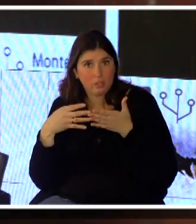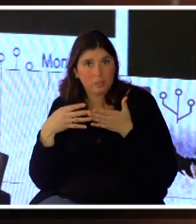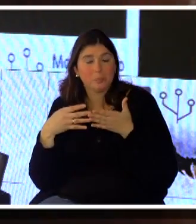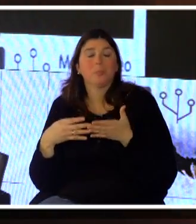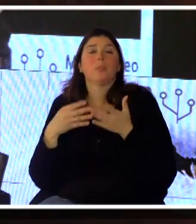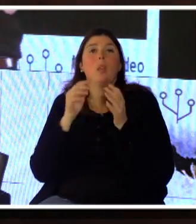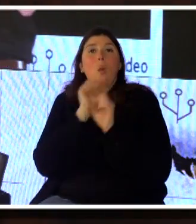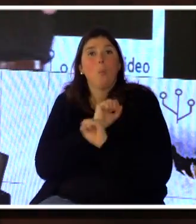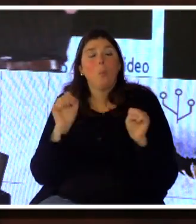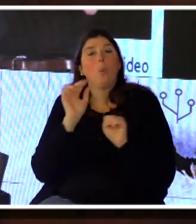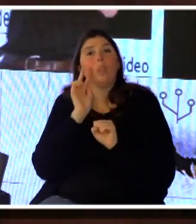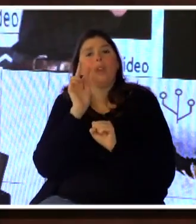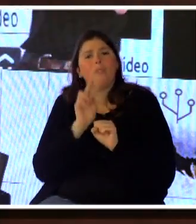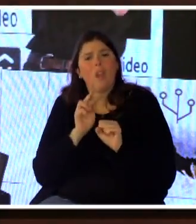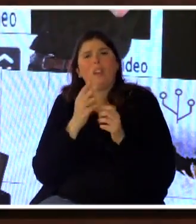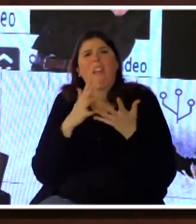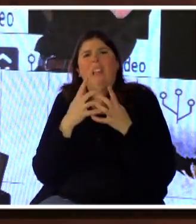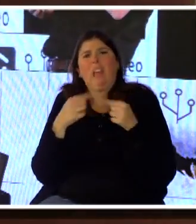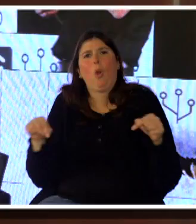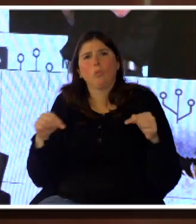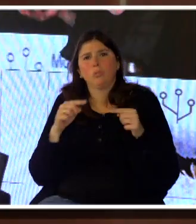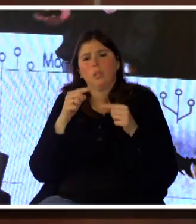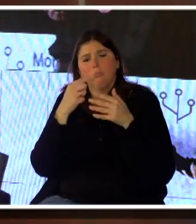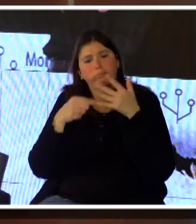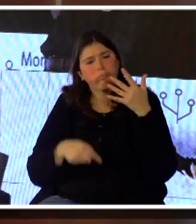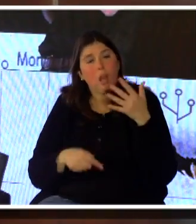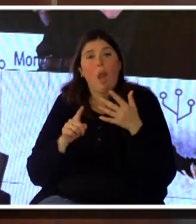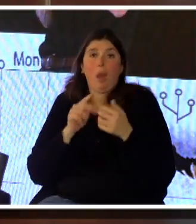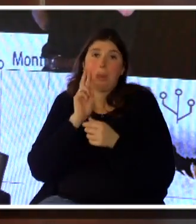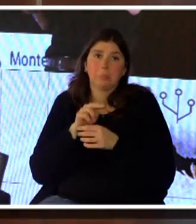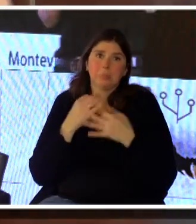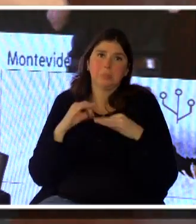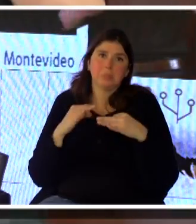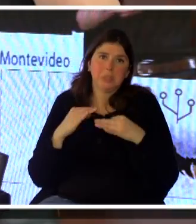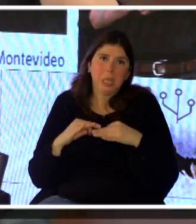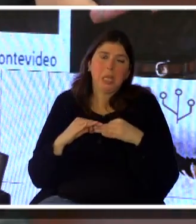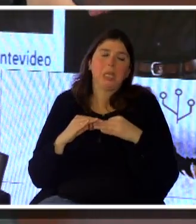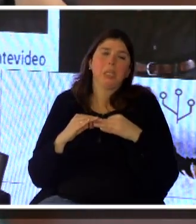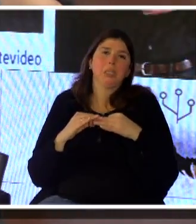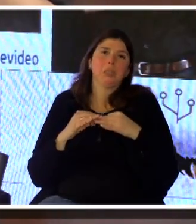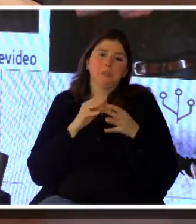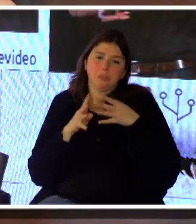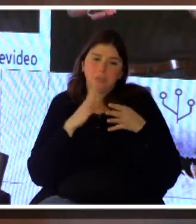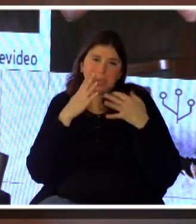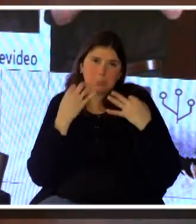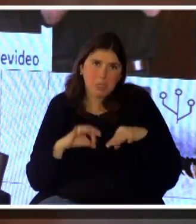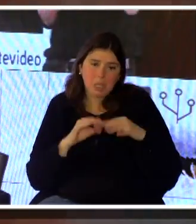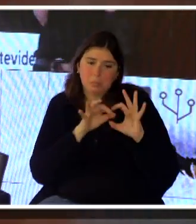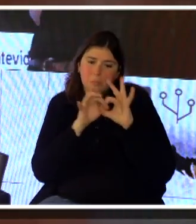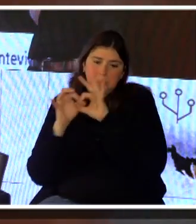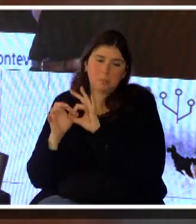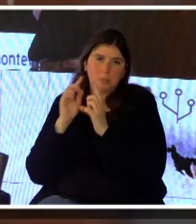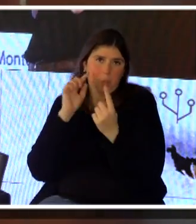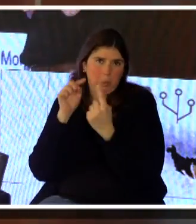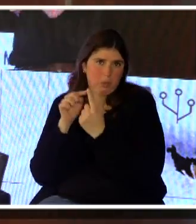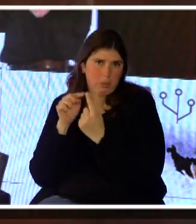si las cosas que están pasando de aquel lado están alineadas o cómo están en relación a lo que son los objetivos de